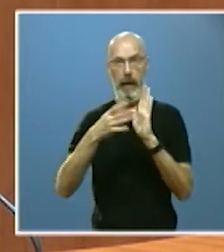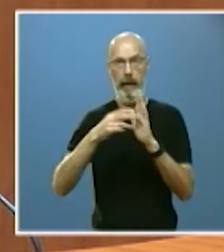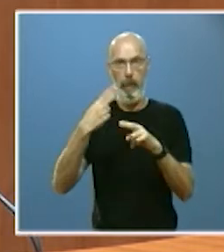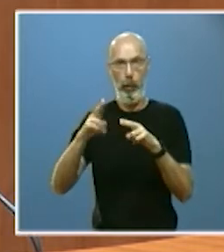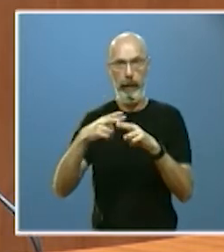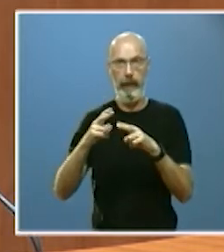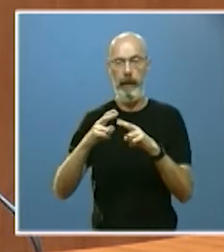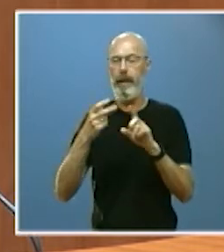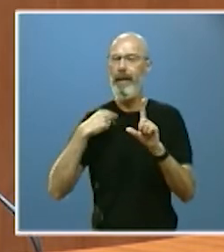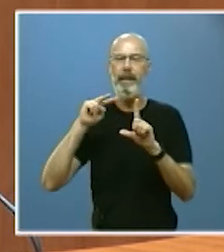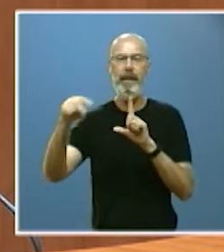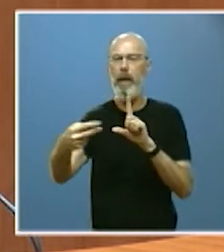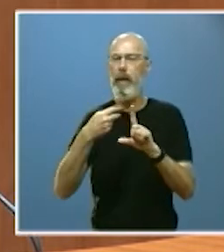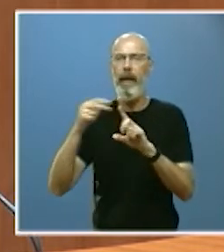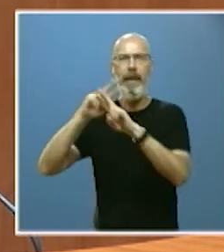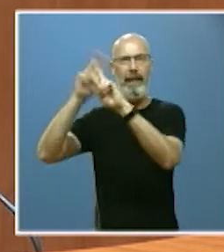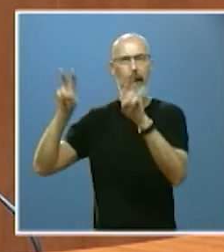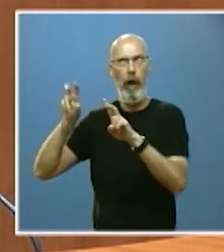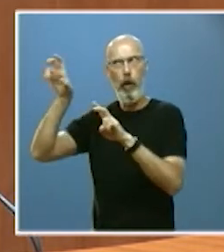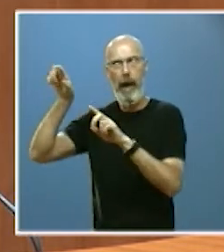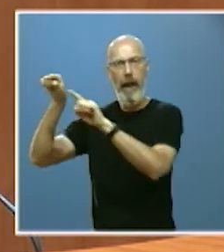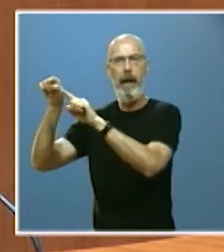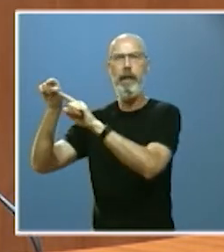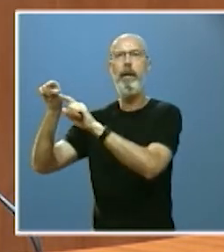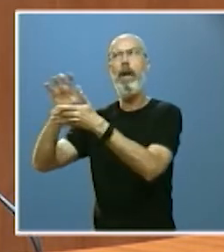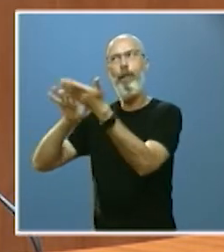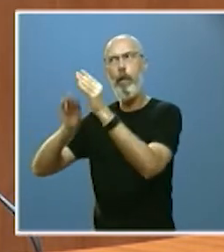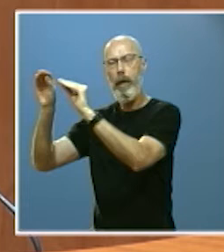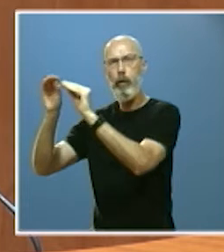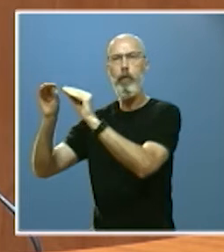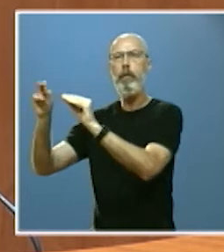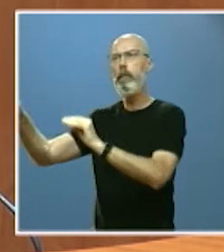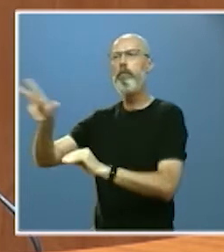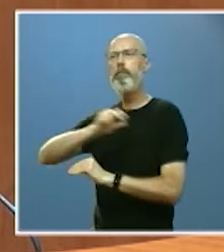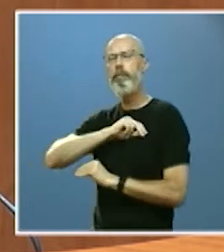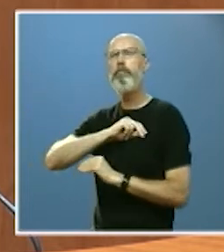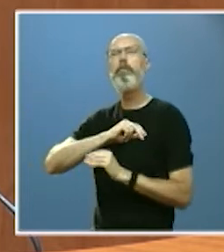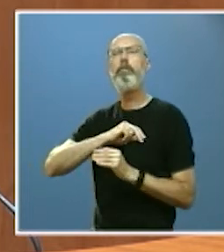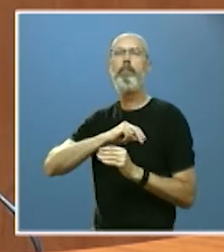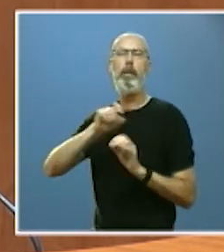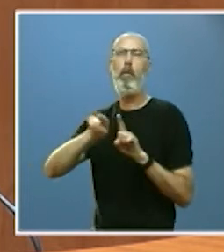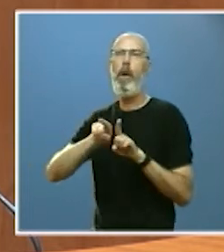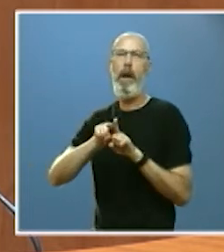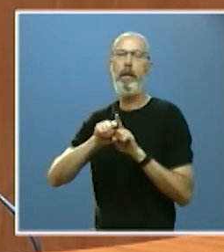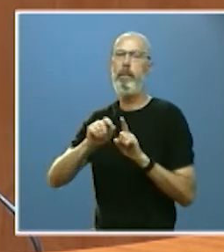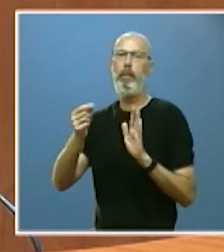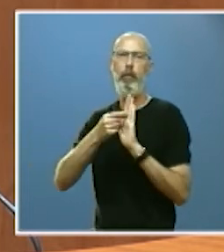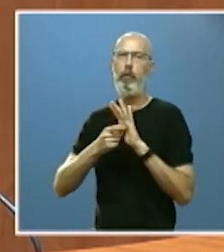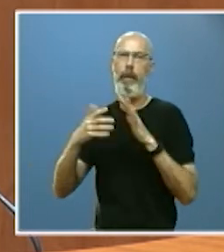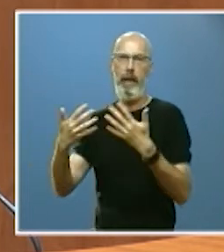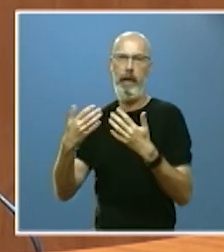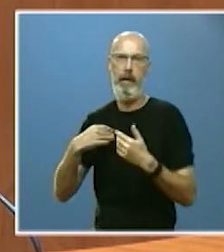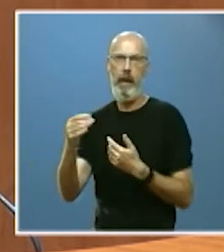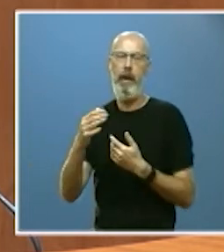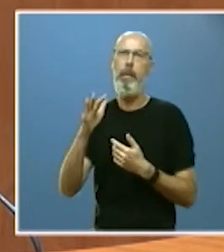transparencia internacional nos ha otorgado en su último informe una calificación de sobresaliente y acabamos de recibir el premio ciudadanía de